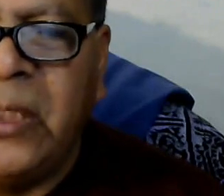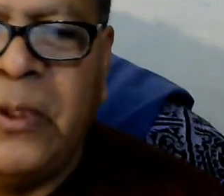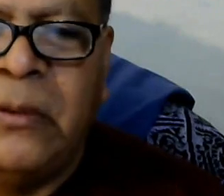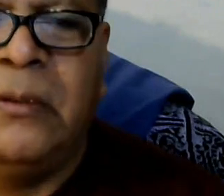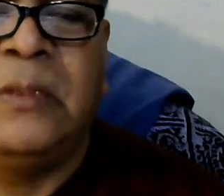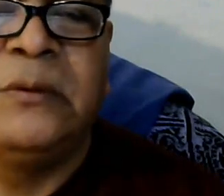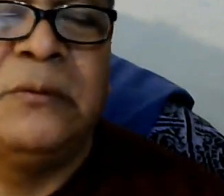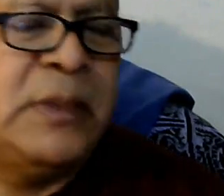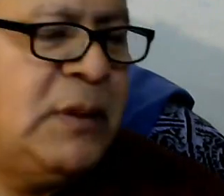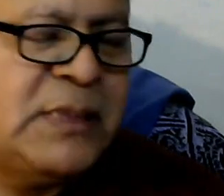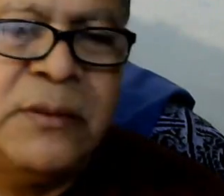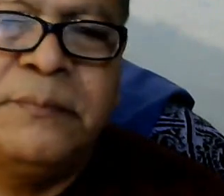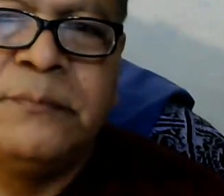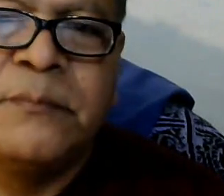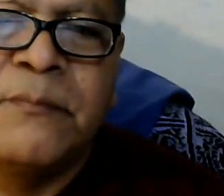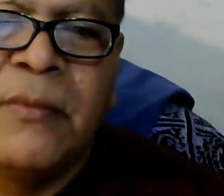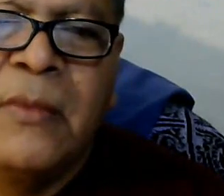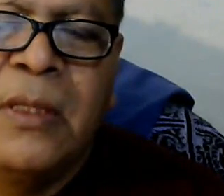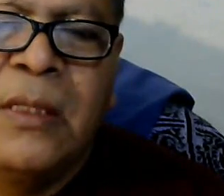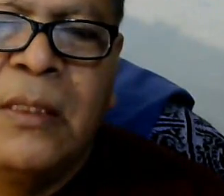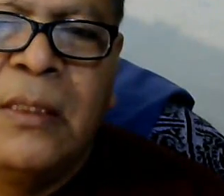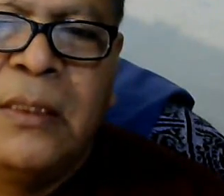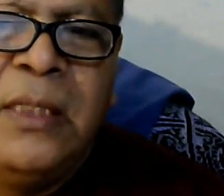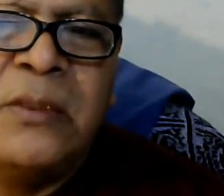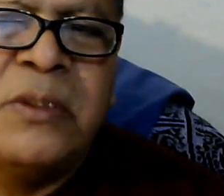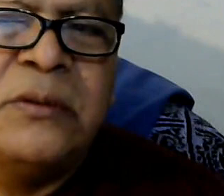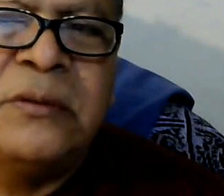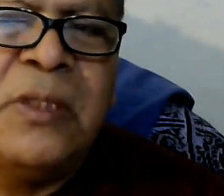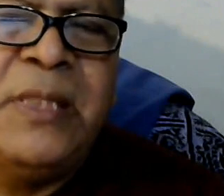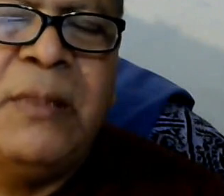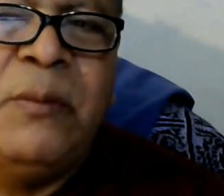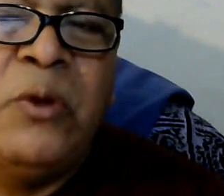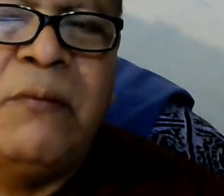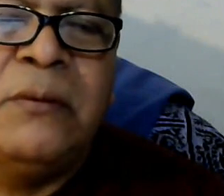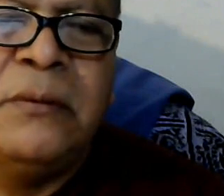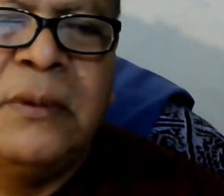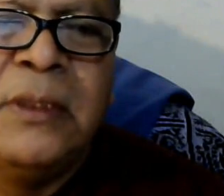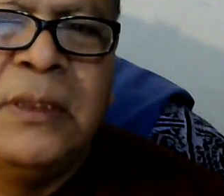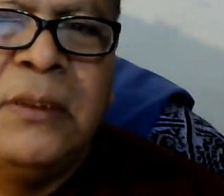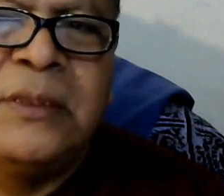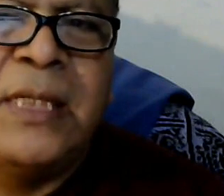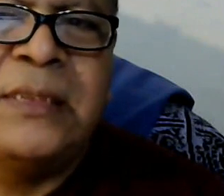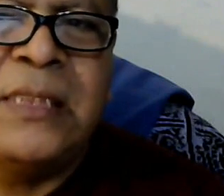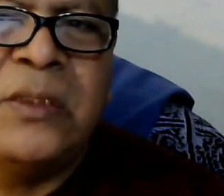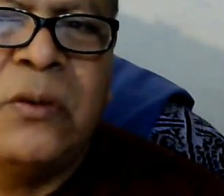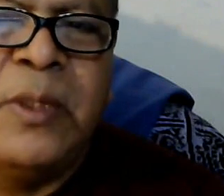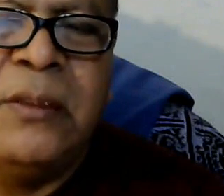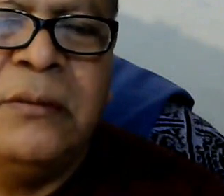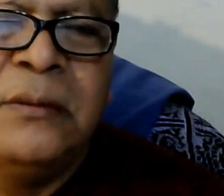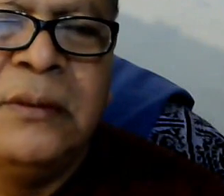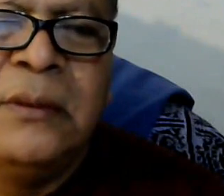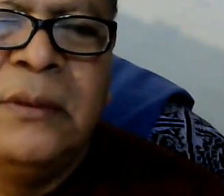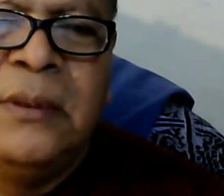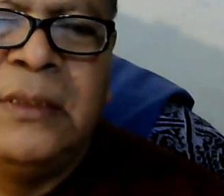mucho poder pero no lo estamos utilizando y eso no es no solamente mi pueblo yo sé que es casi todo